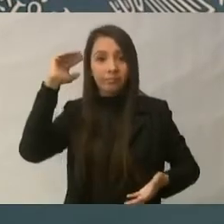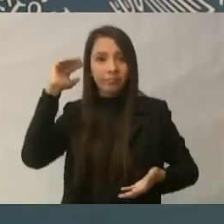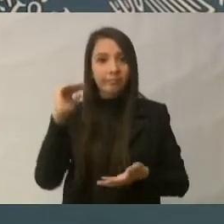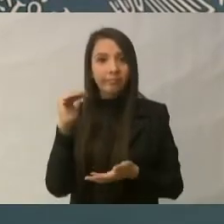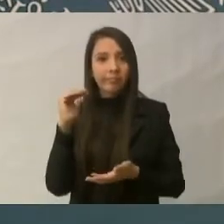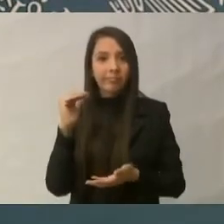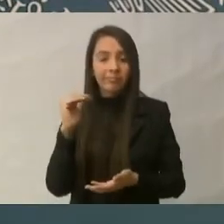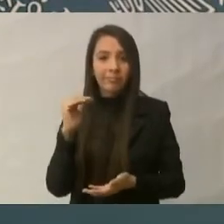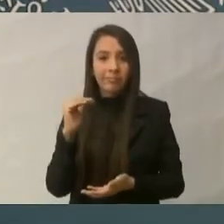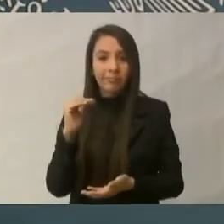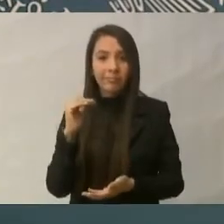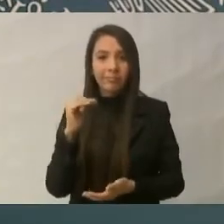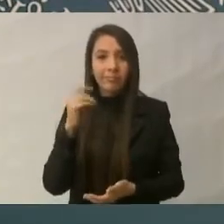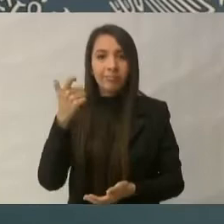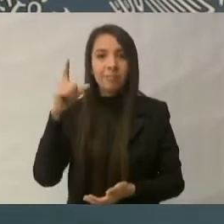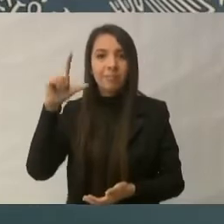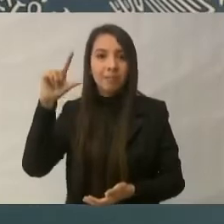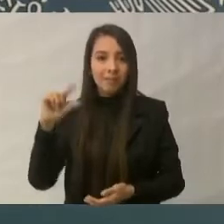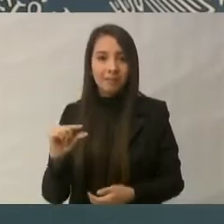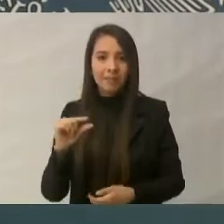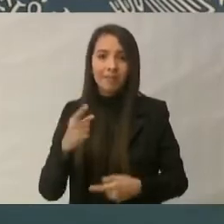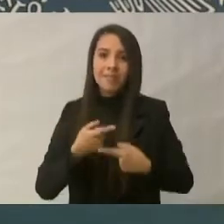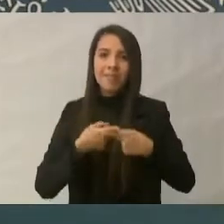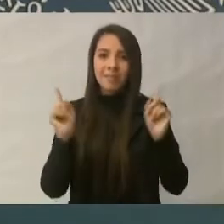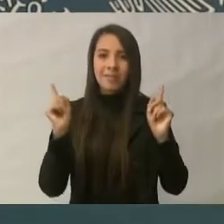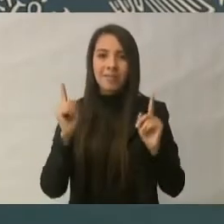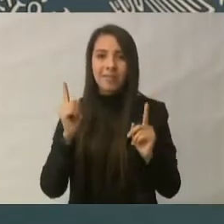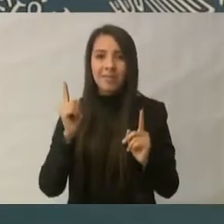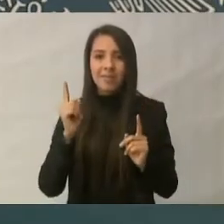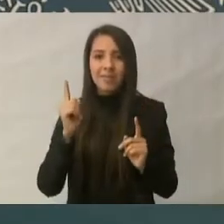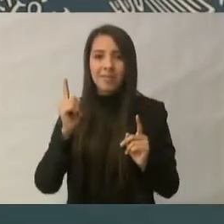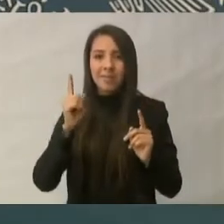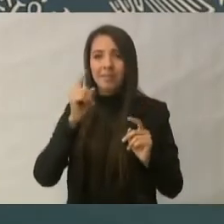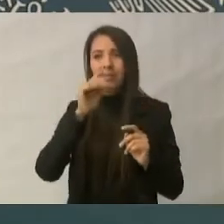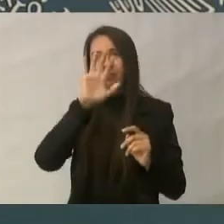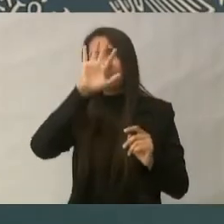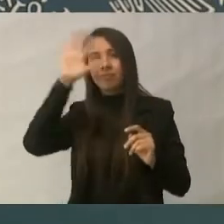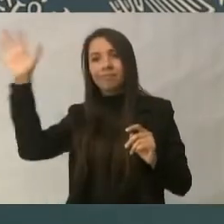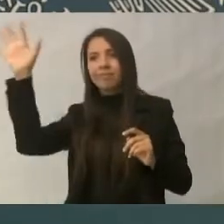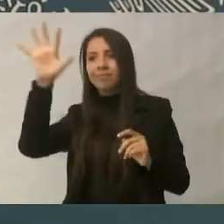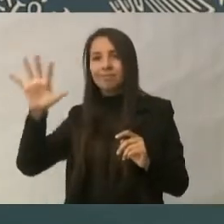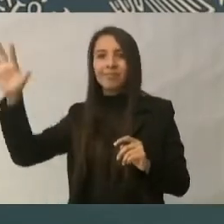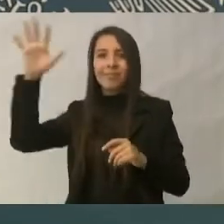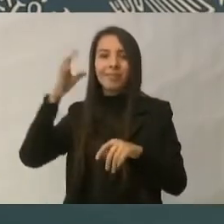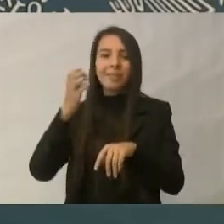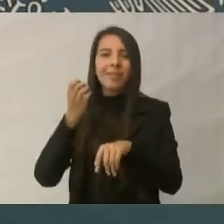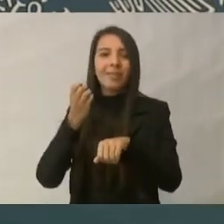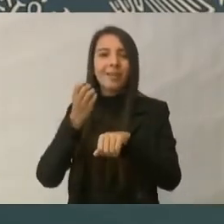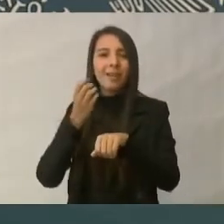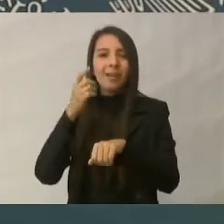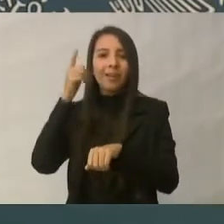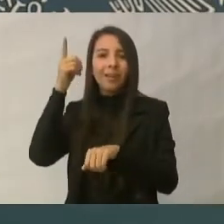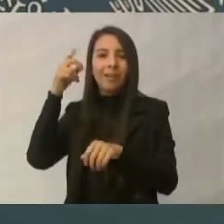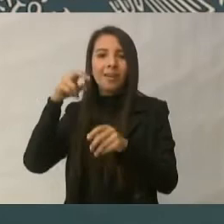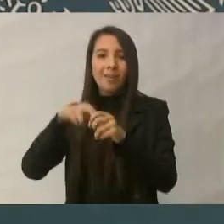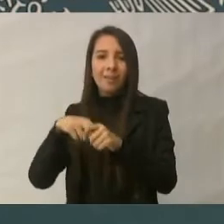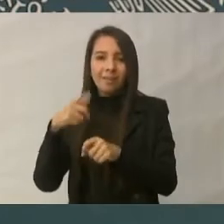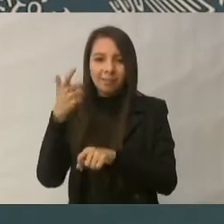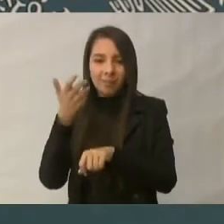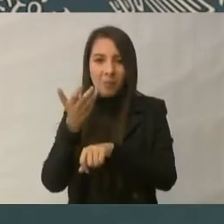es diferente el precio de las gasolinas en los estados de